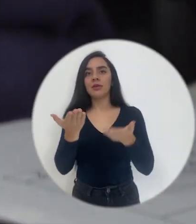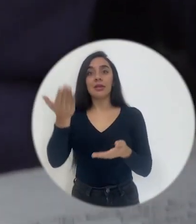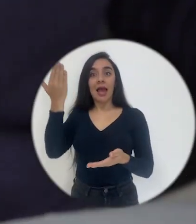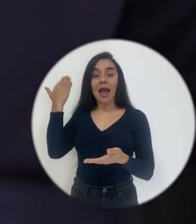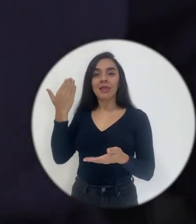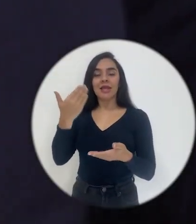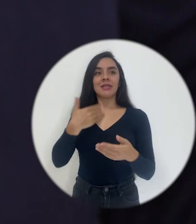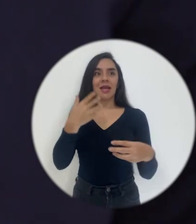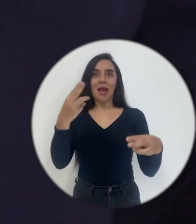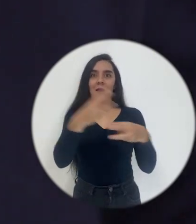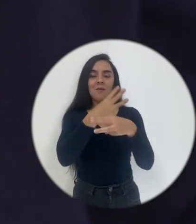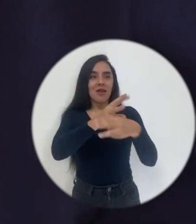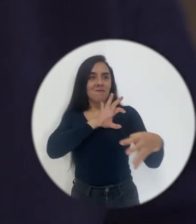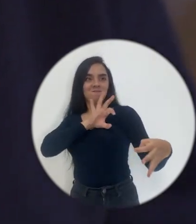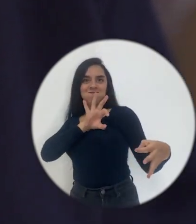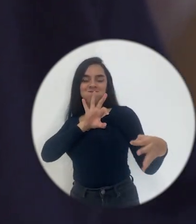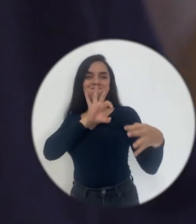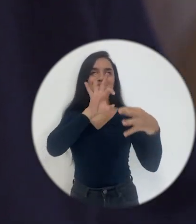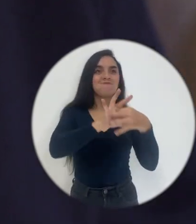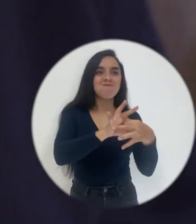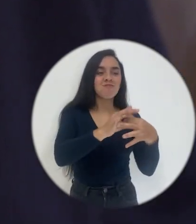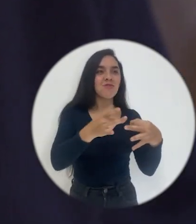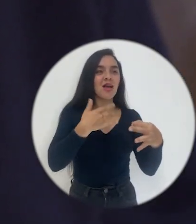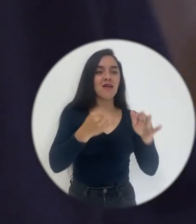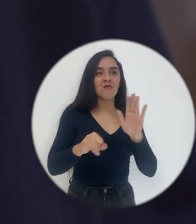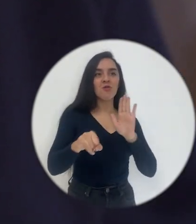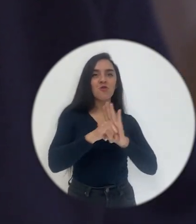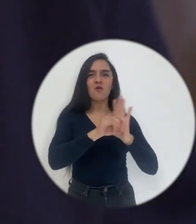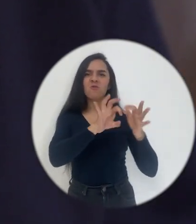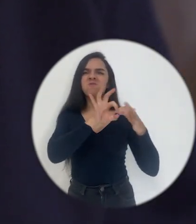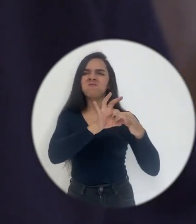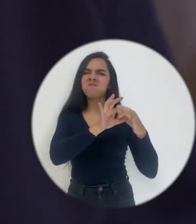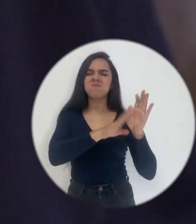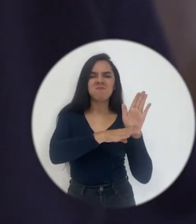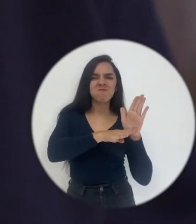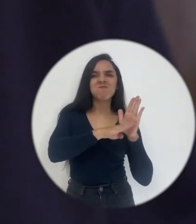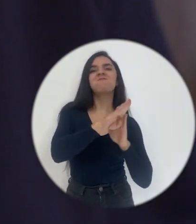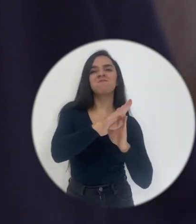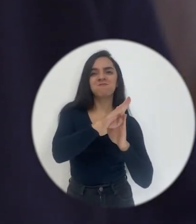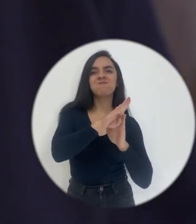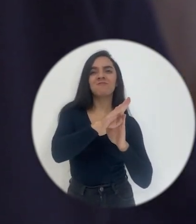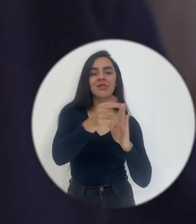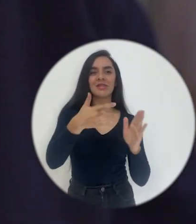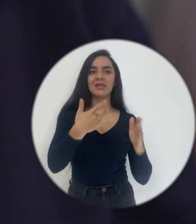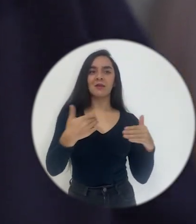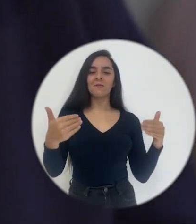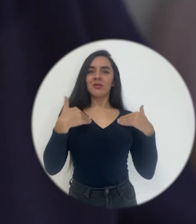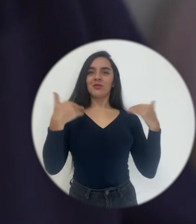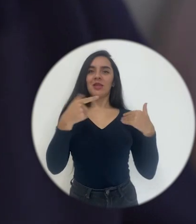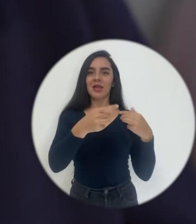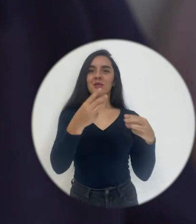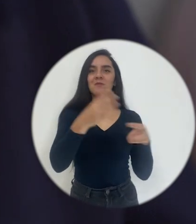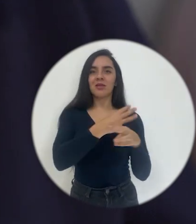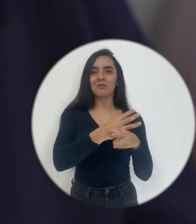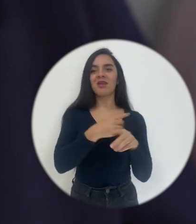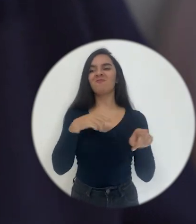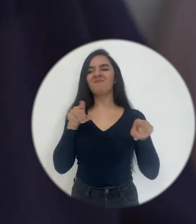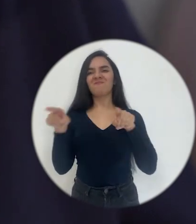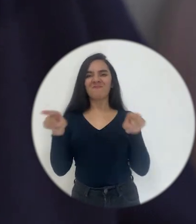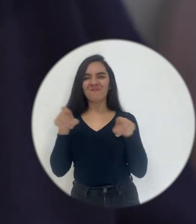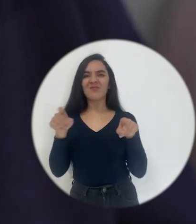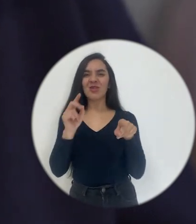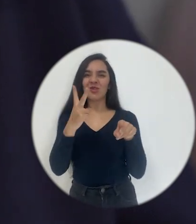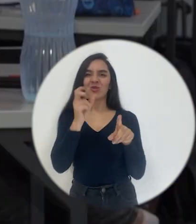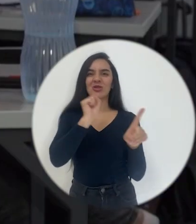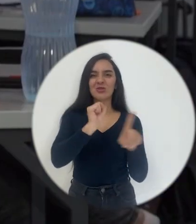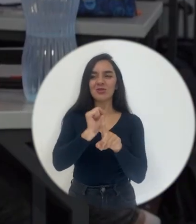ya hubo un clic con la materia y ya están más contentos a esta materia. Entonces,